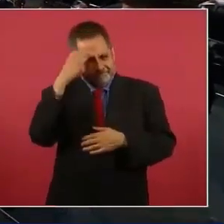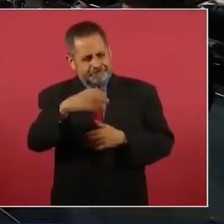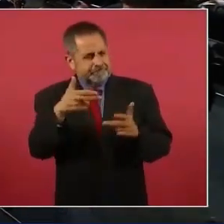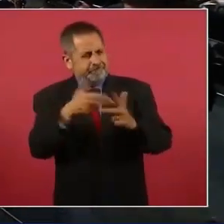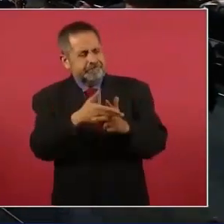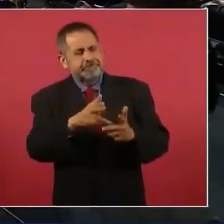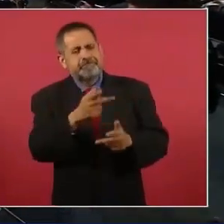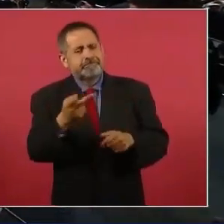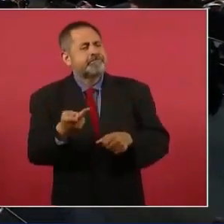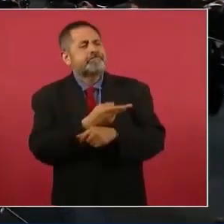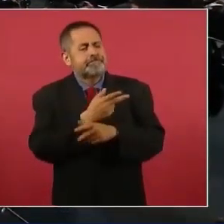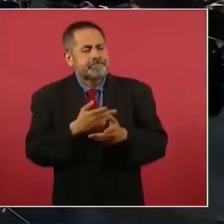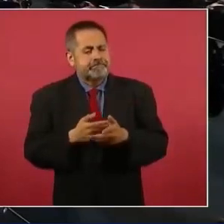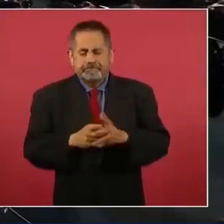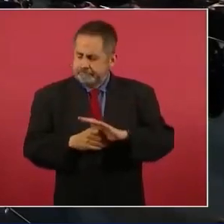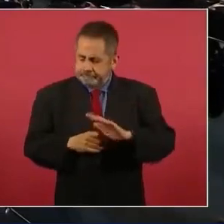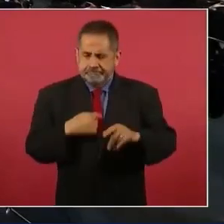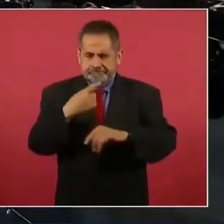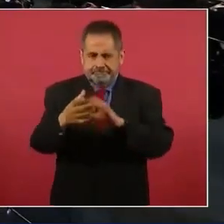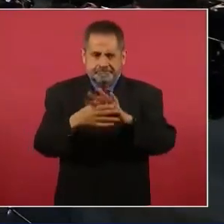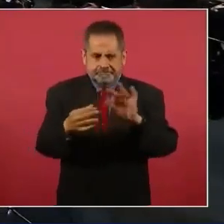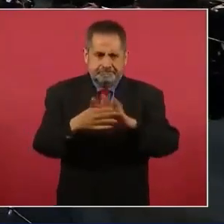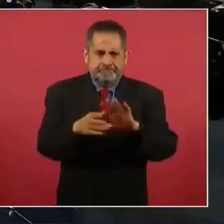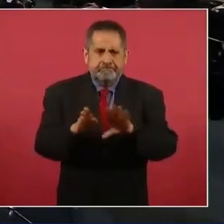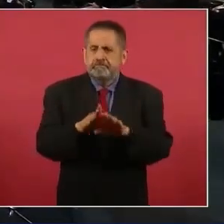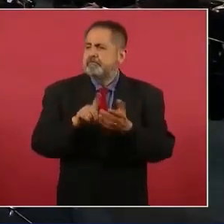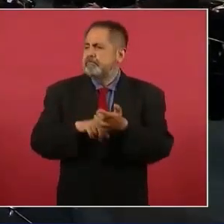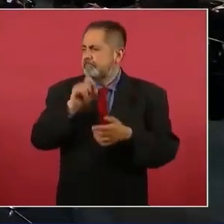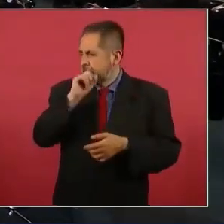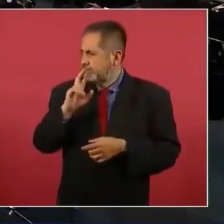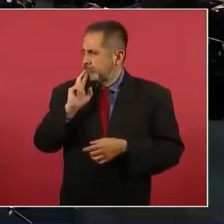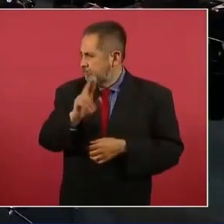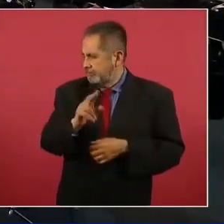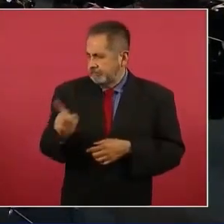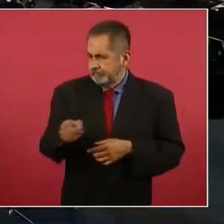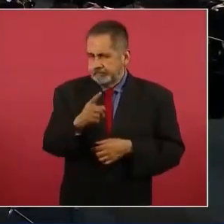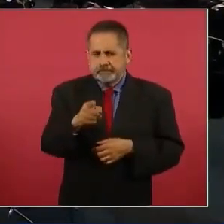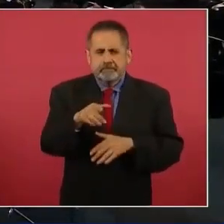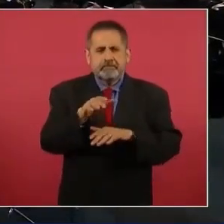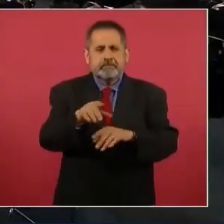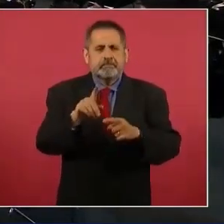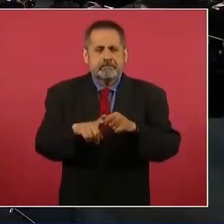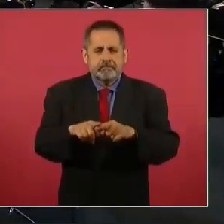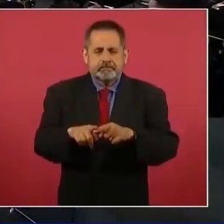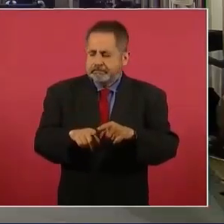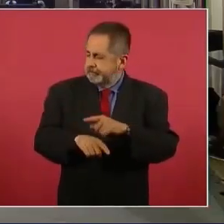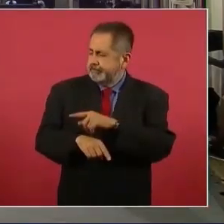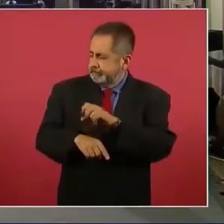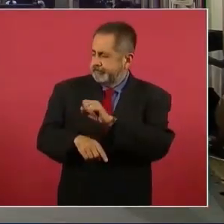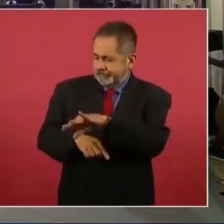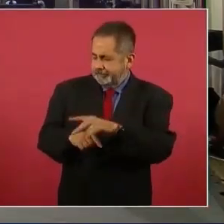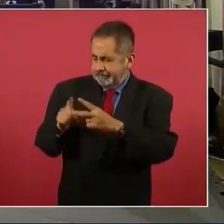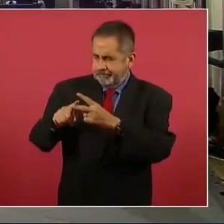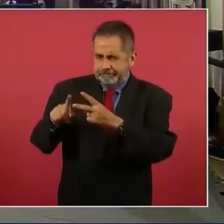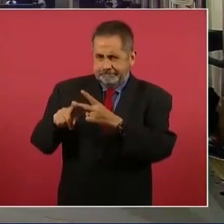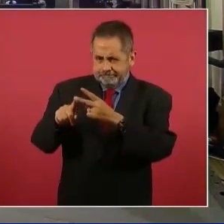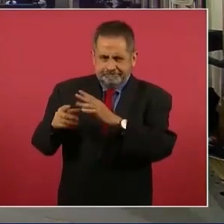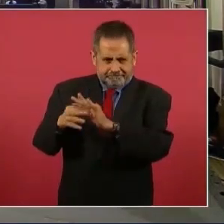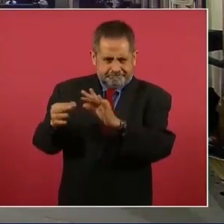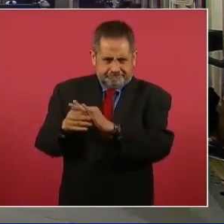y también lo de los dos casos.